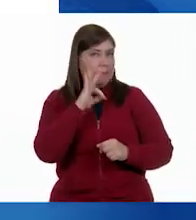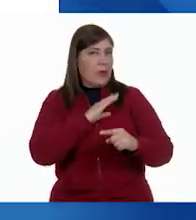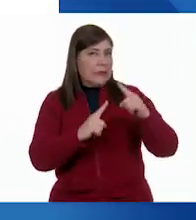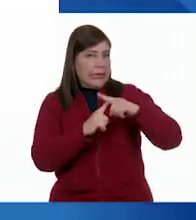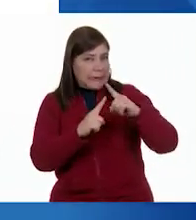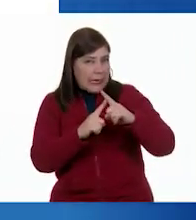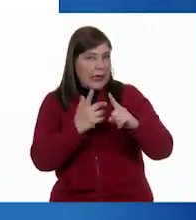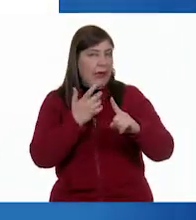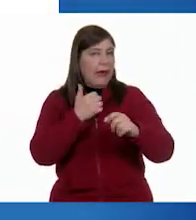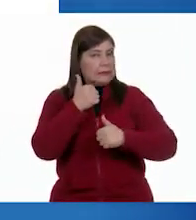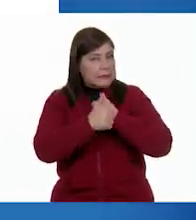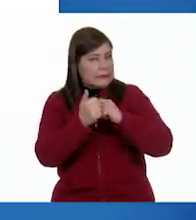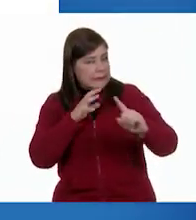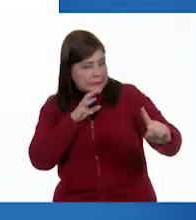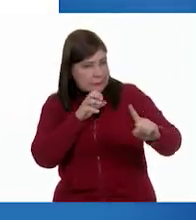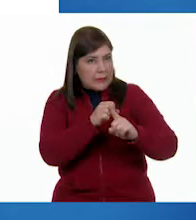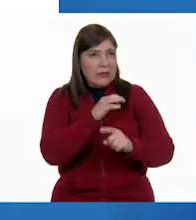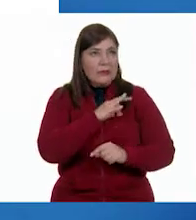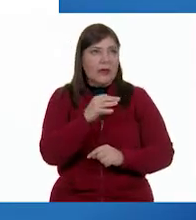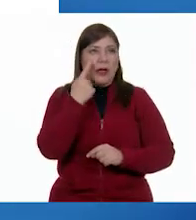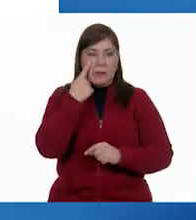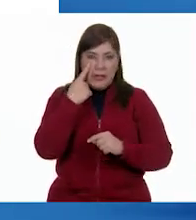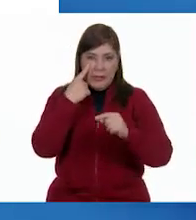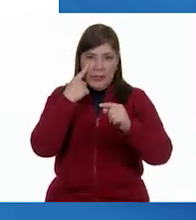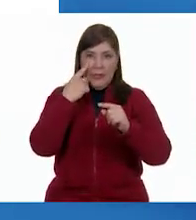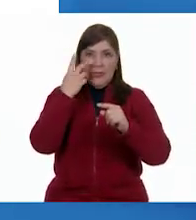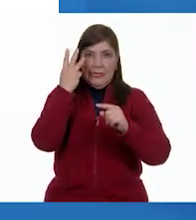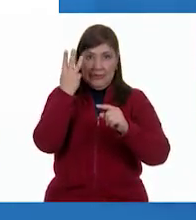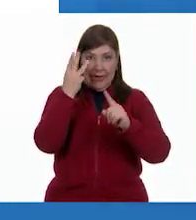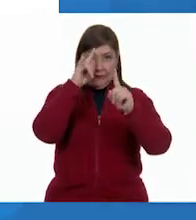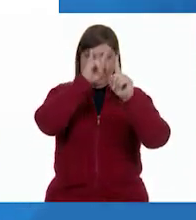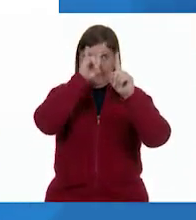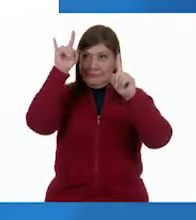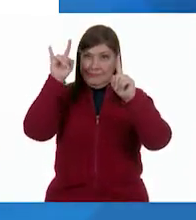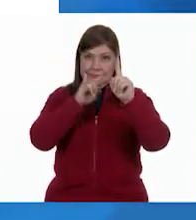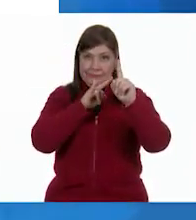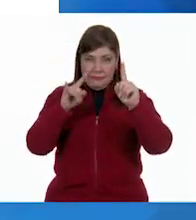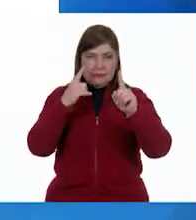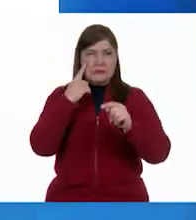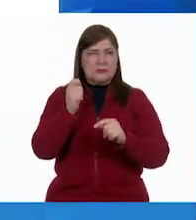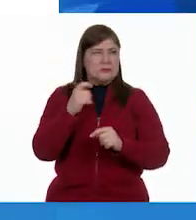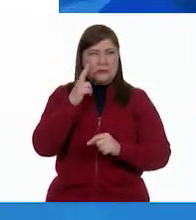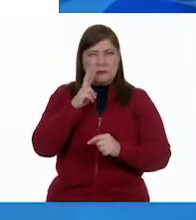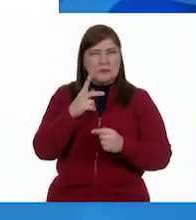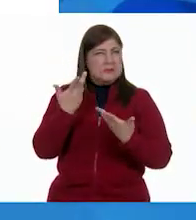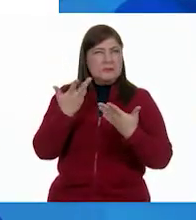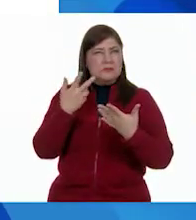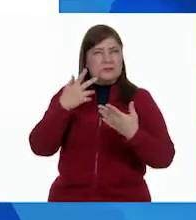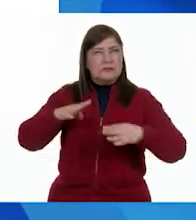observar de estas gráficas que no tenían las primeras que habíamos mostrado? ¿Qué alcanzan a ver?